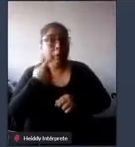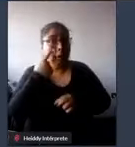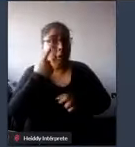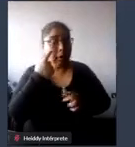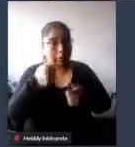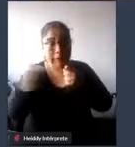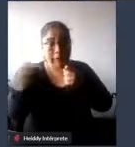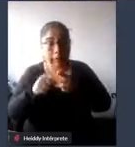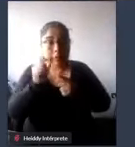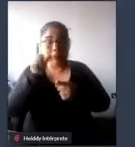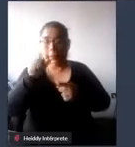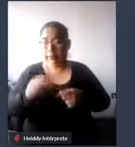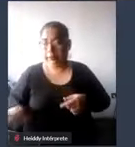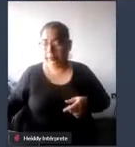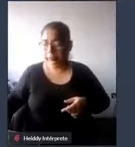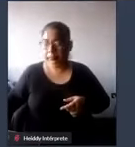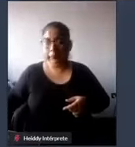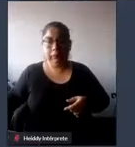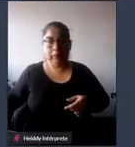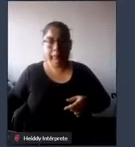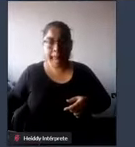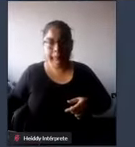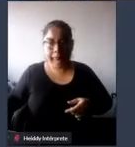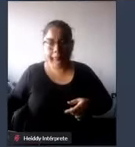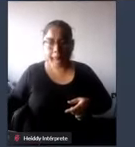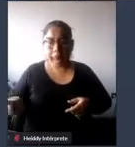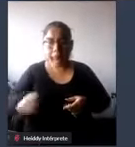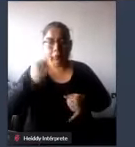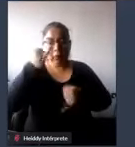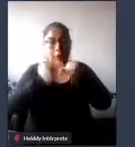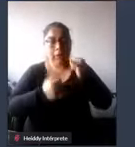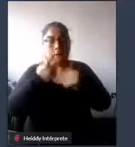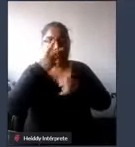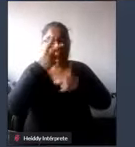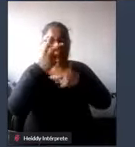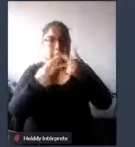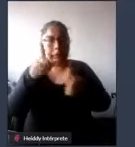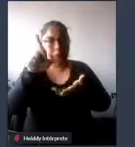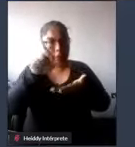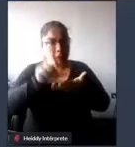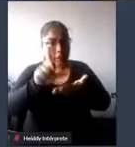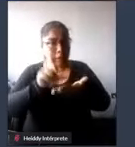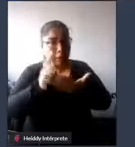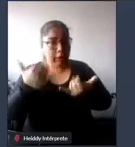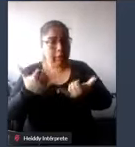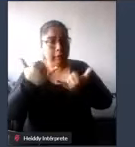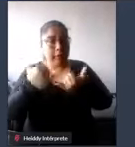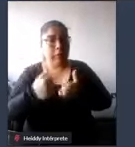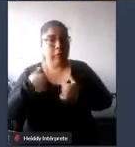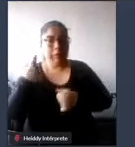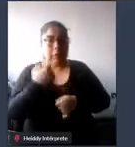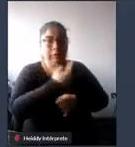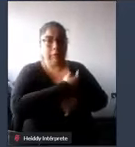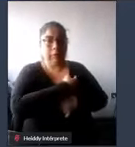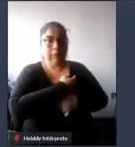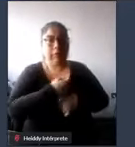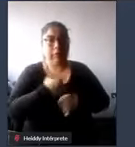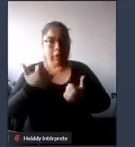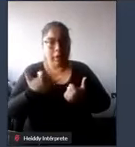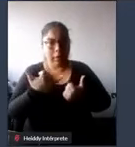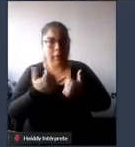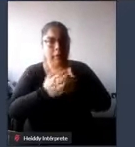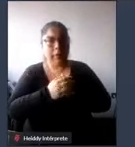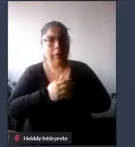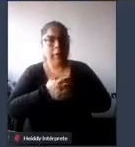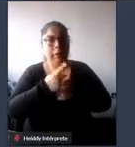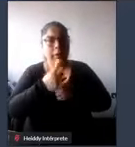de que si en las condiciones de la Lima en donde nosotros estamos en este momento las